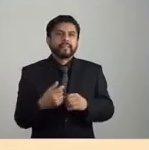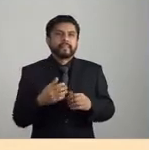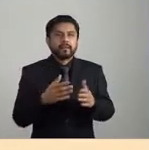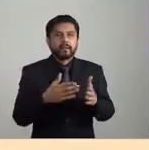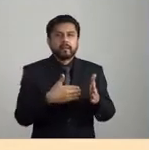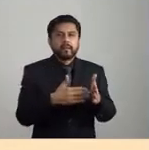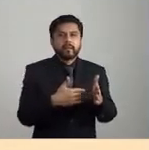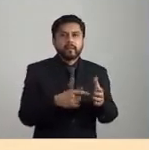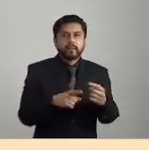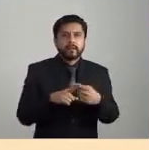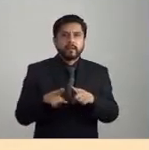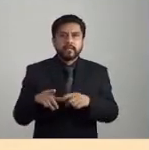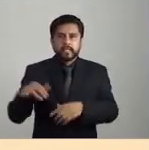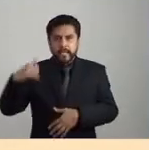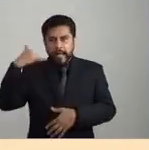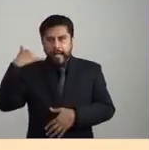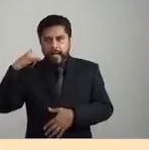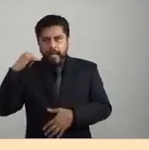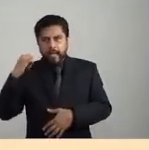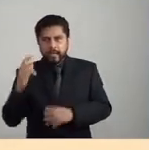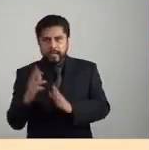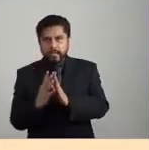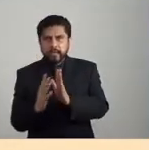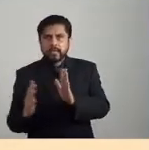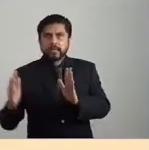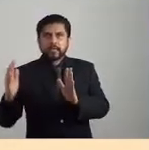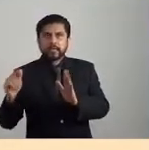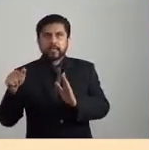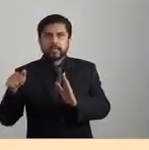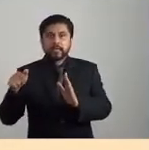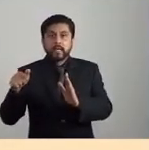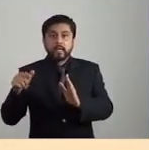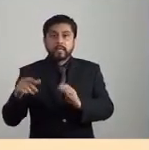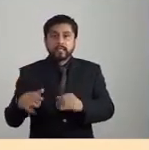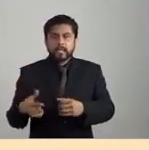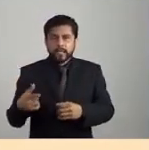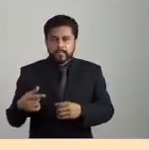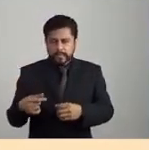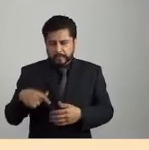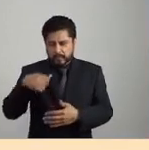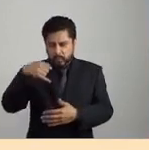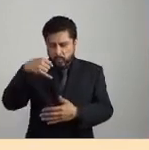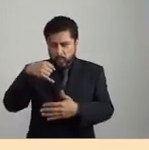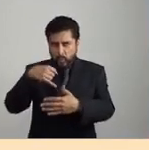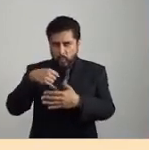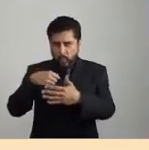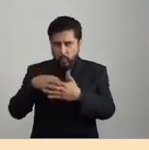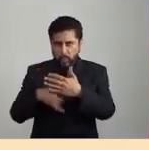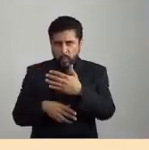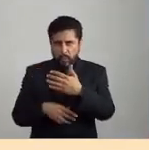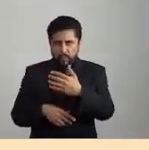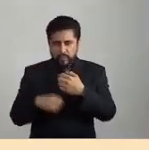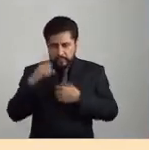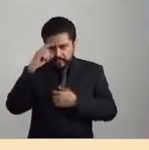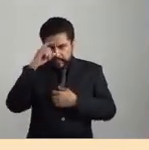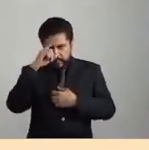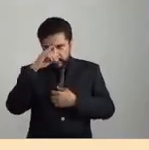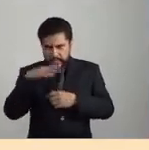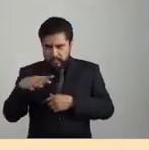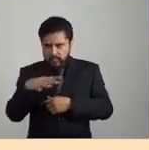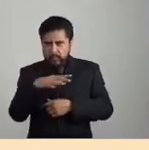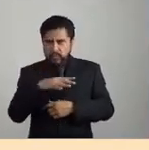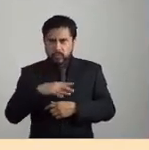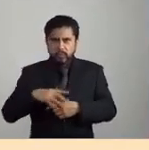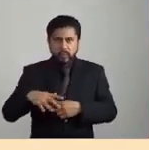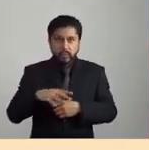encuentras que en esa milpa o en cualquier huerto tradicional pues hay una complejidad relativa, menor que la que existe en un ecosistema natural, pero mucho